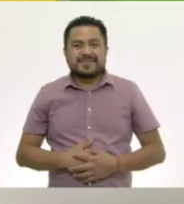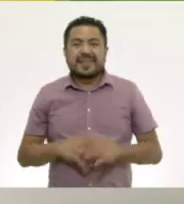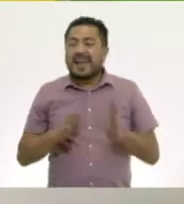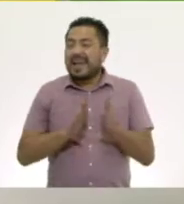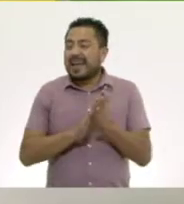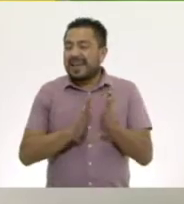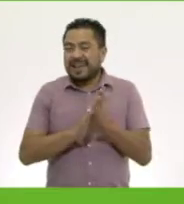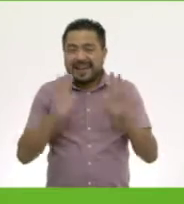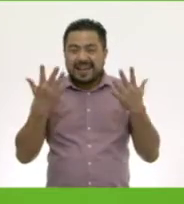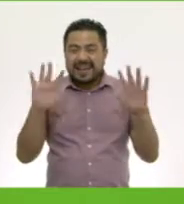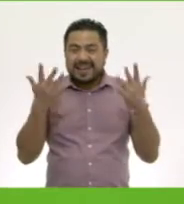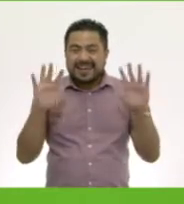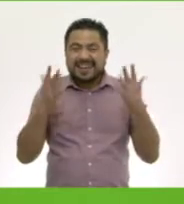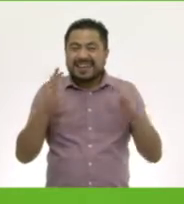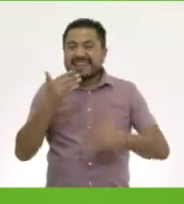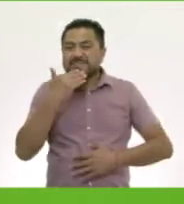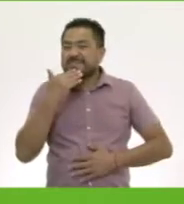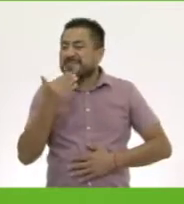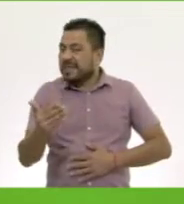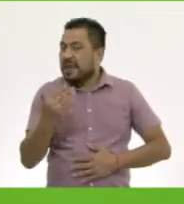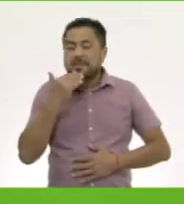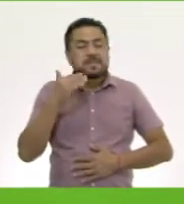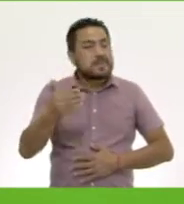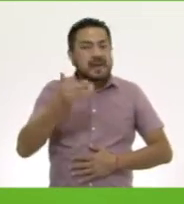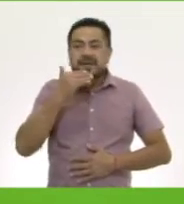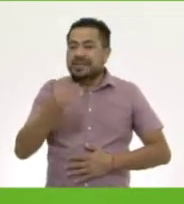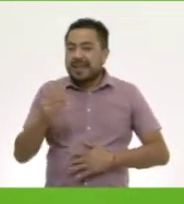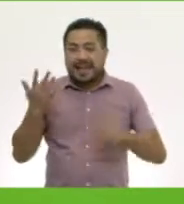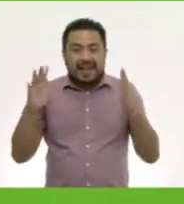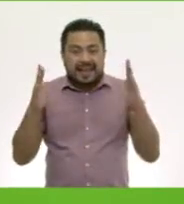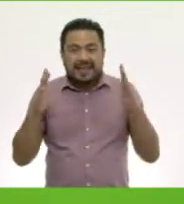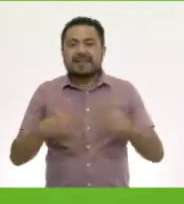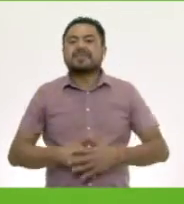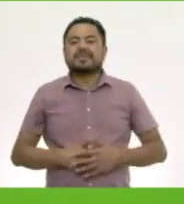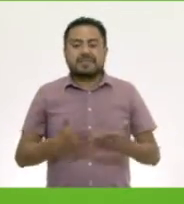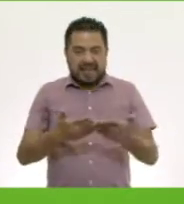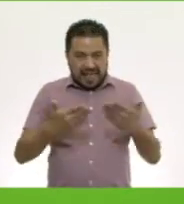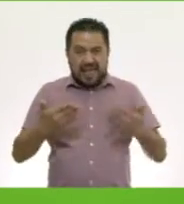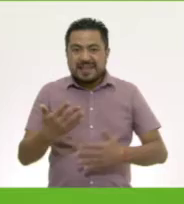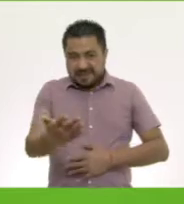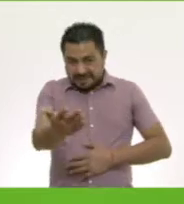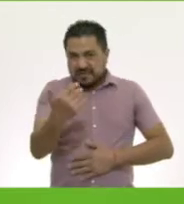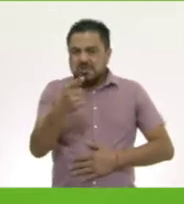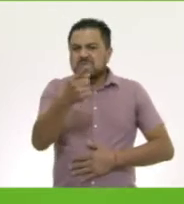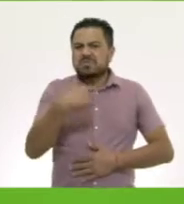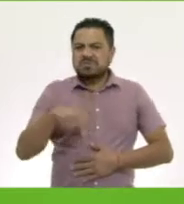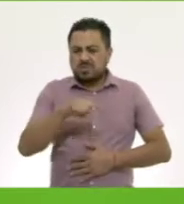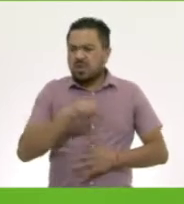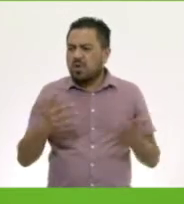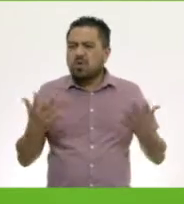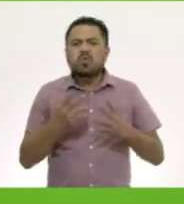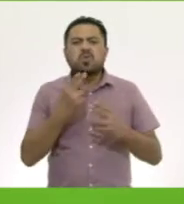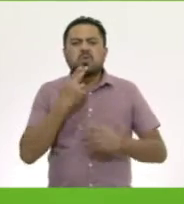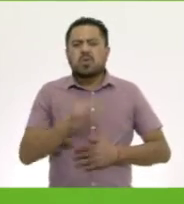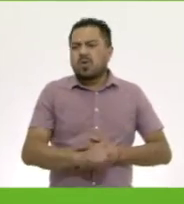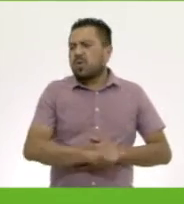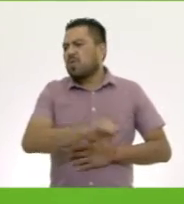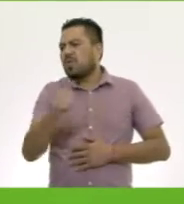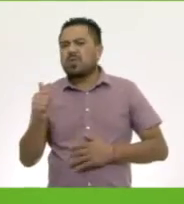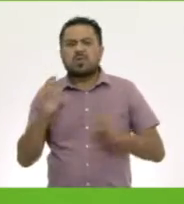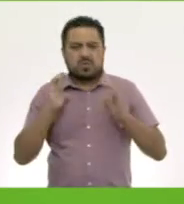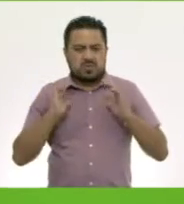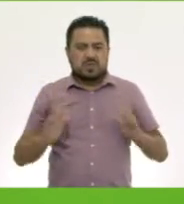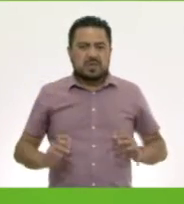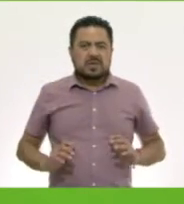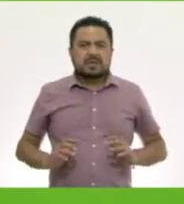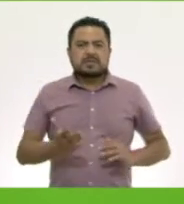¡Bravo! ¡Muy bien! Ahora te reto a que lo hagamos utilizando otras partes del cuerpo.